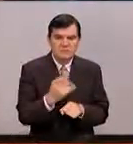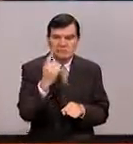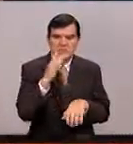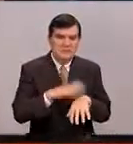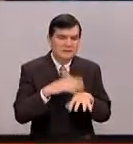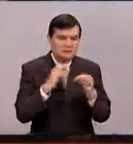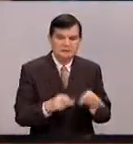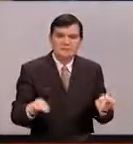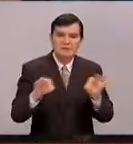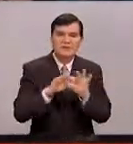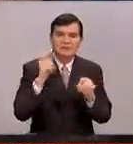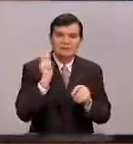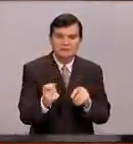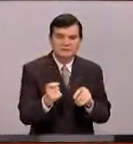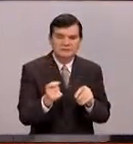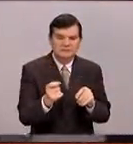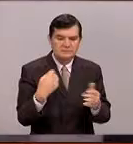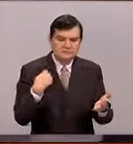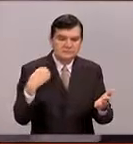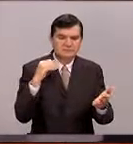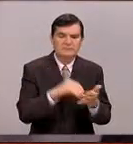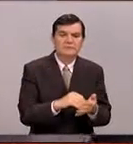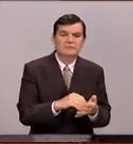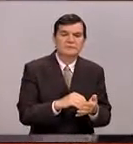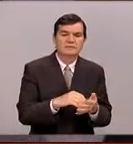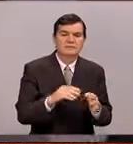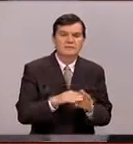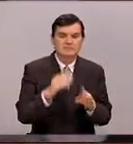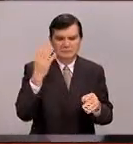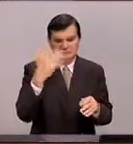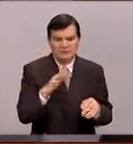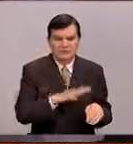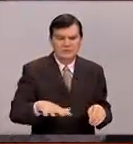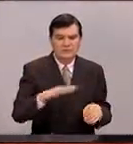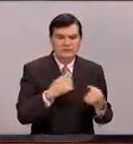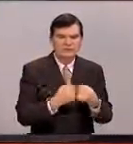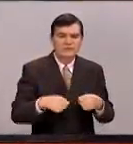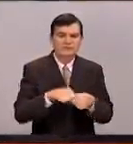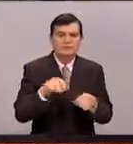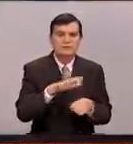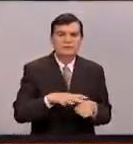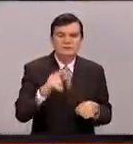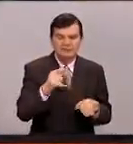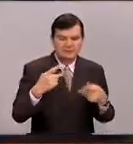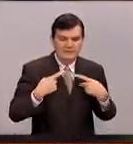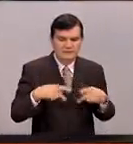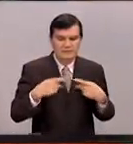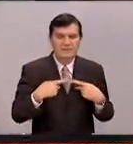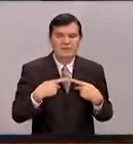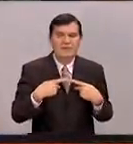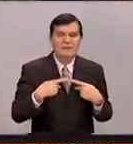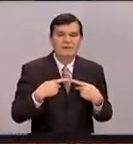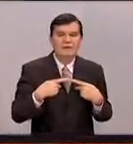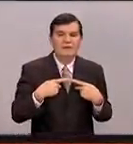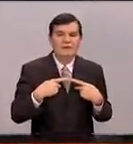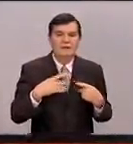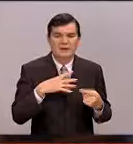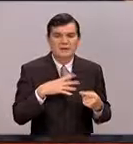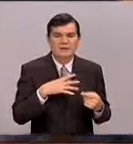importante es contribuir con la sociedad en general a que la sociedad se